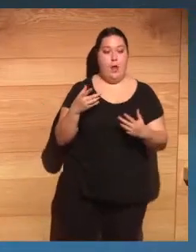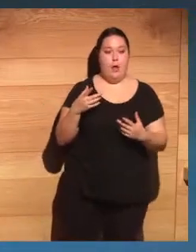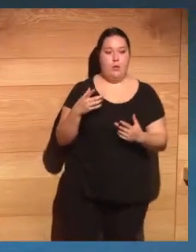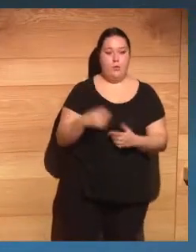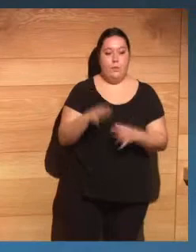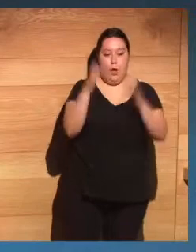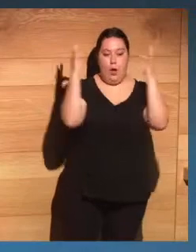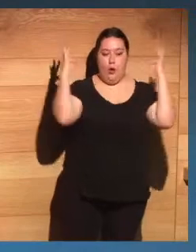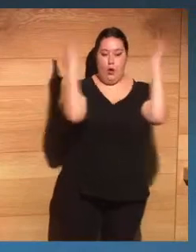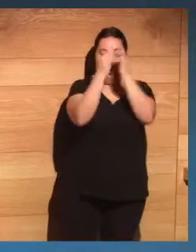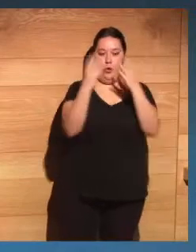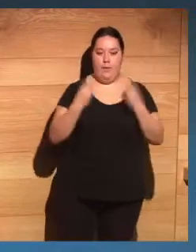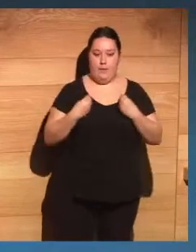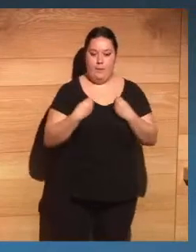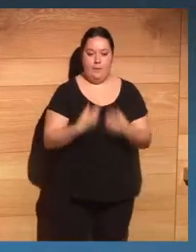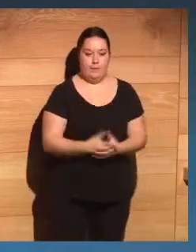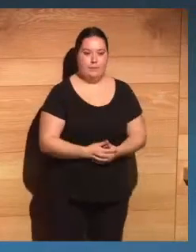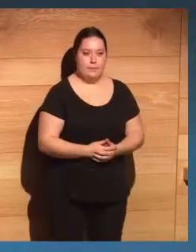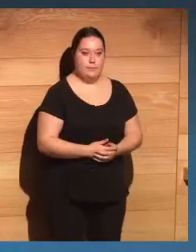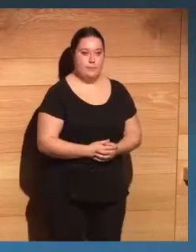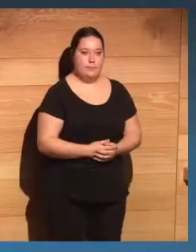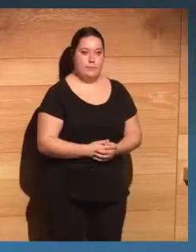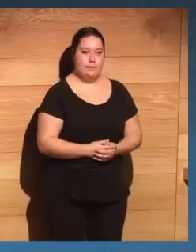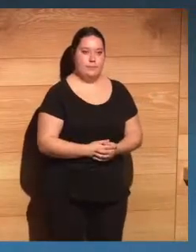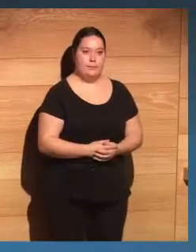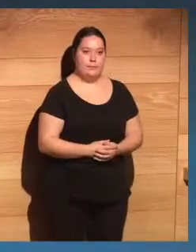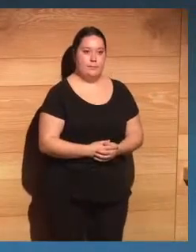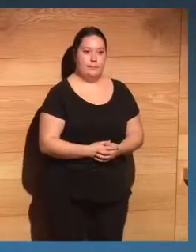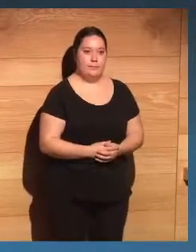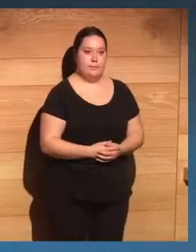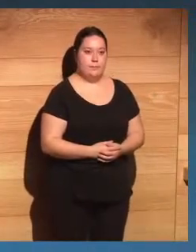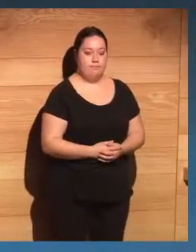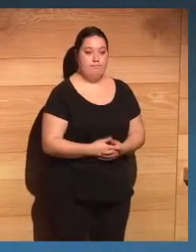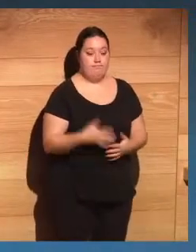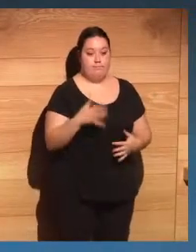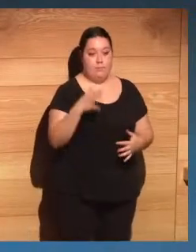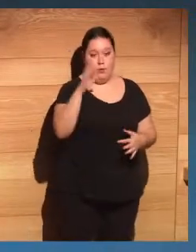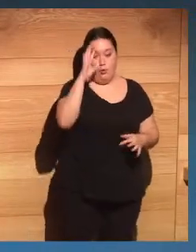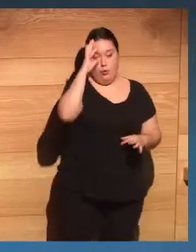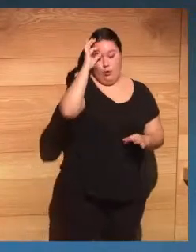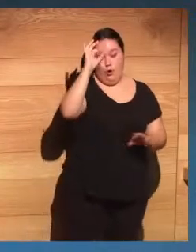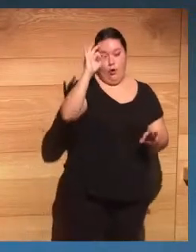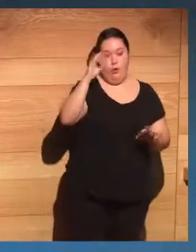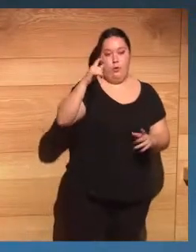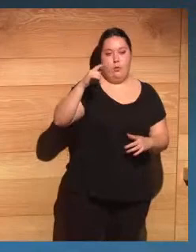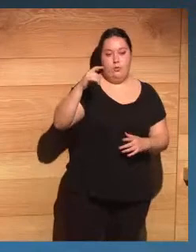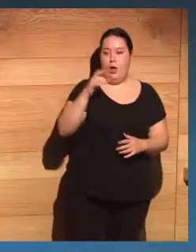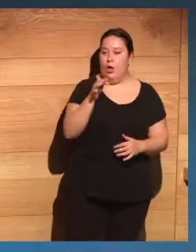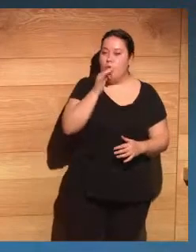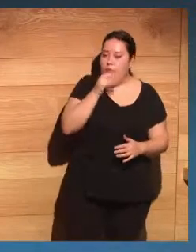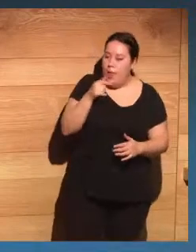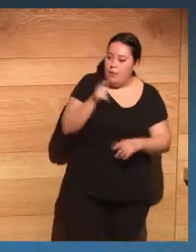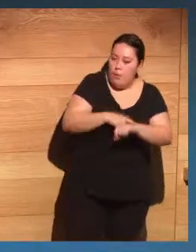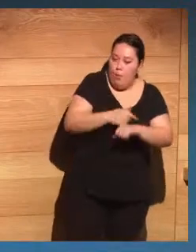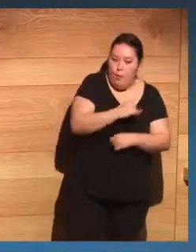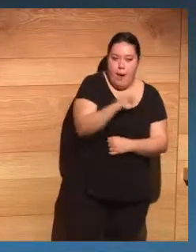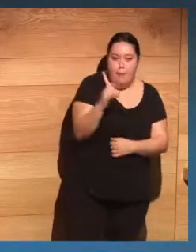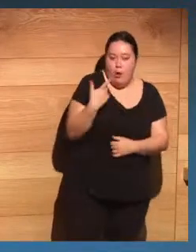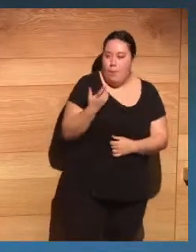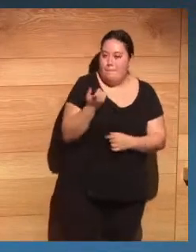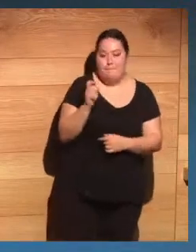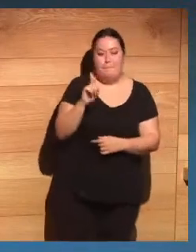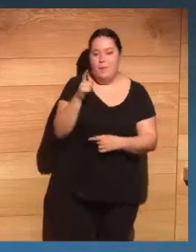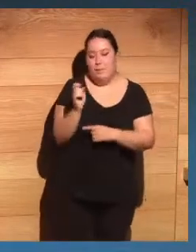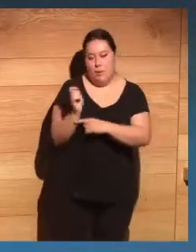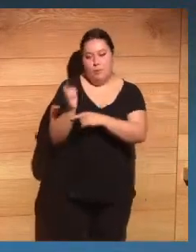haga él esta intervención porque, evidentemente, aunque todavía tiene tiempo para estar con nosotros, pero te quiero ceder la